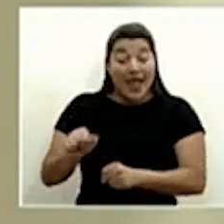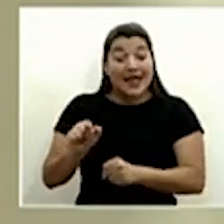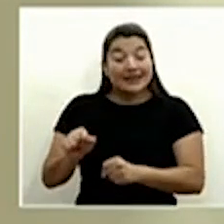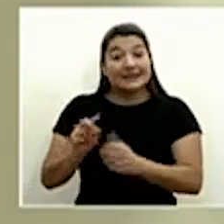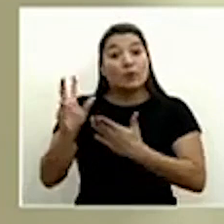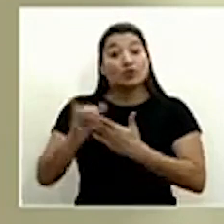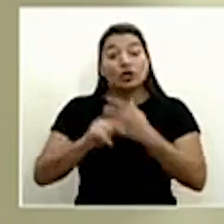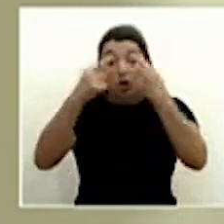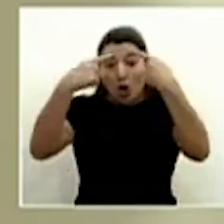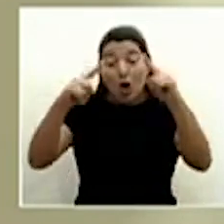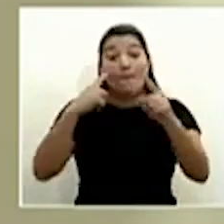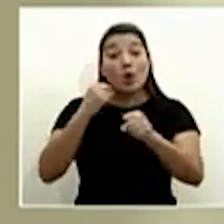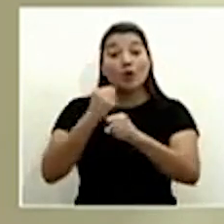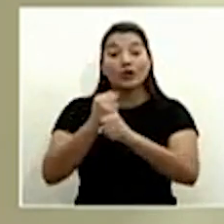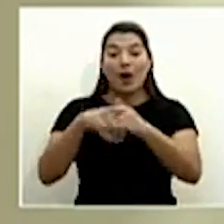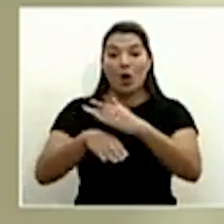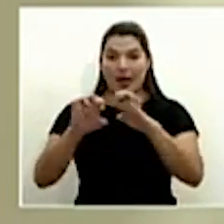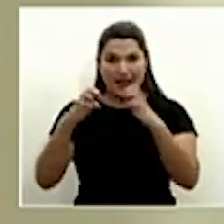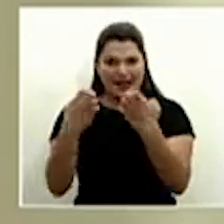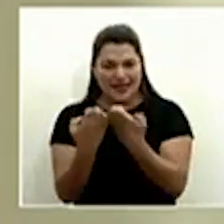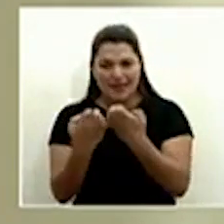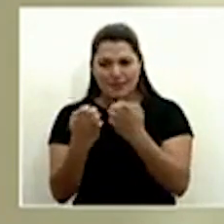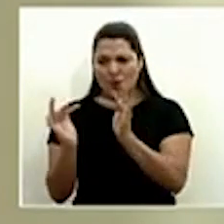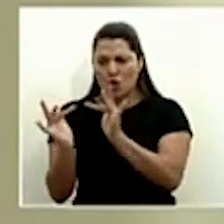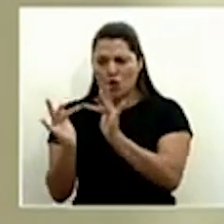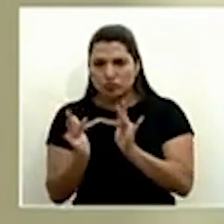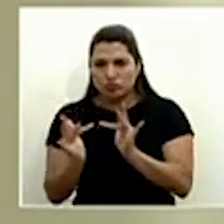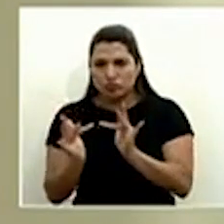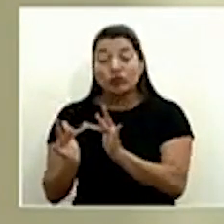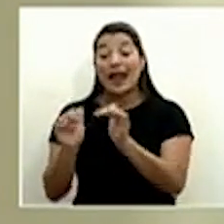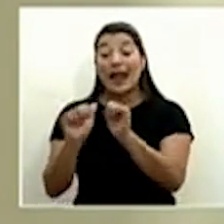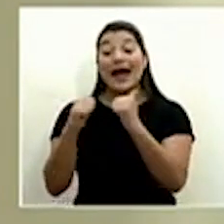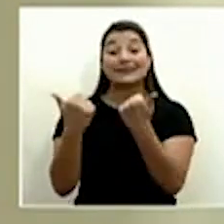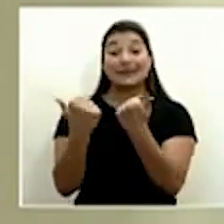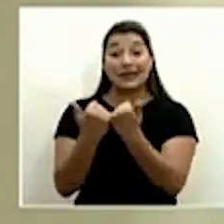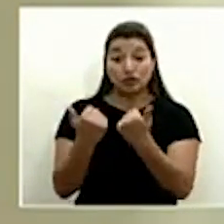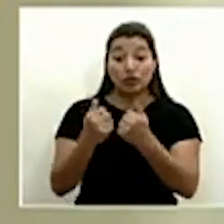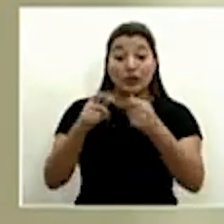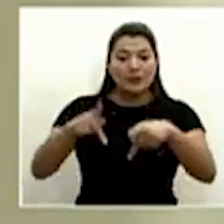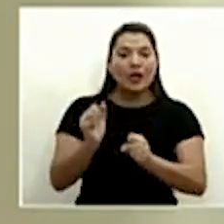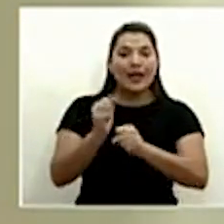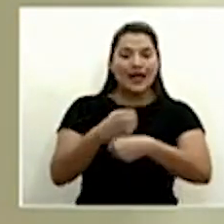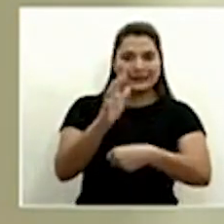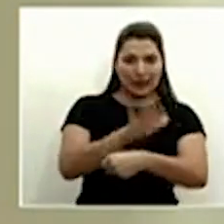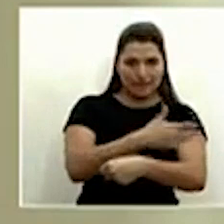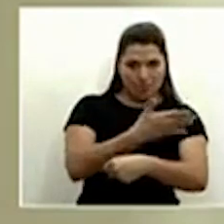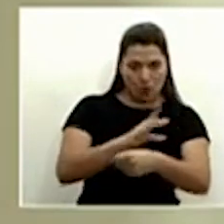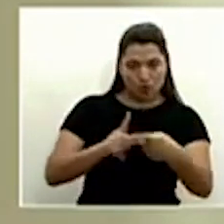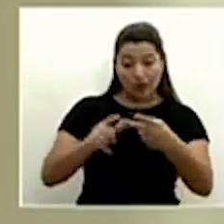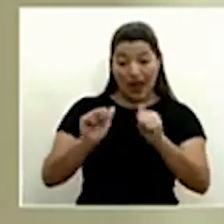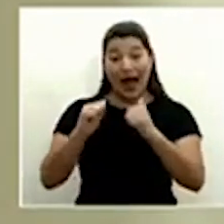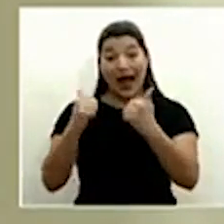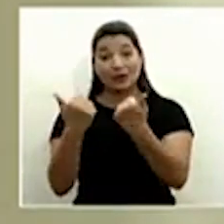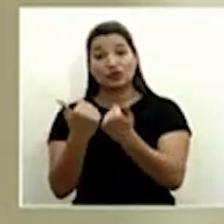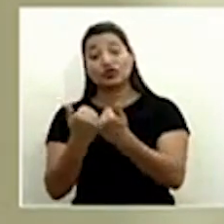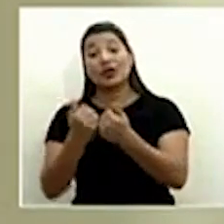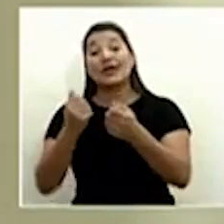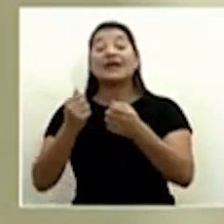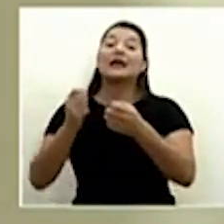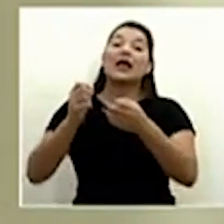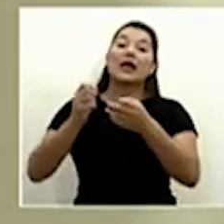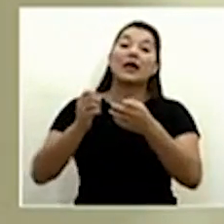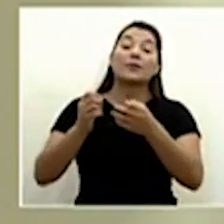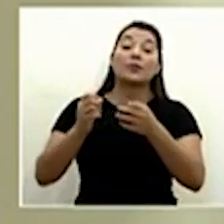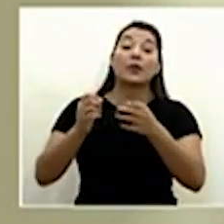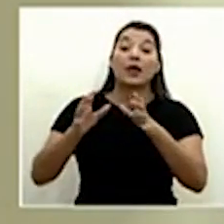contrapartes. La solidez de compromiso de la Asociación de Compositores y Autores Musicales, de la Asociación de Intérpretes y Ejecutantes,